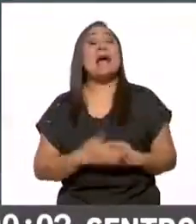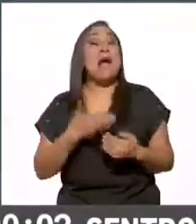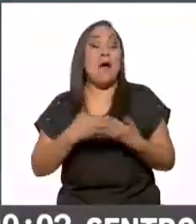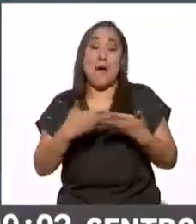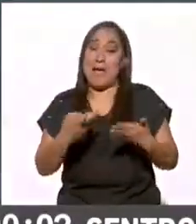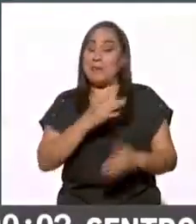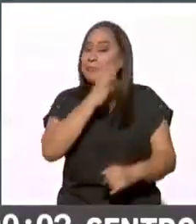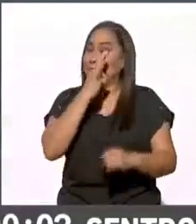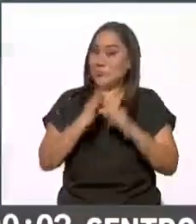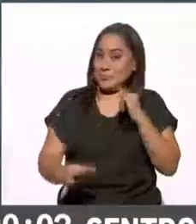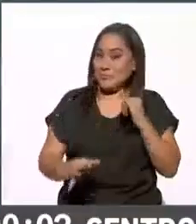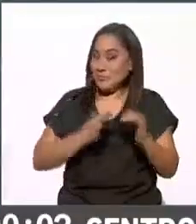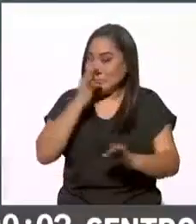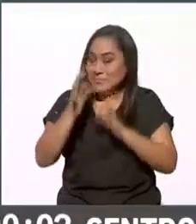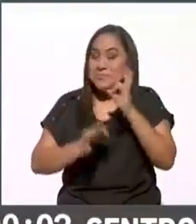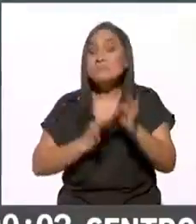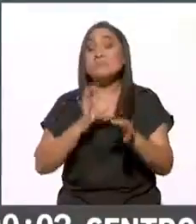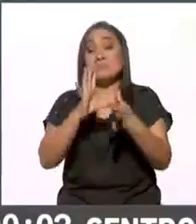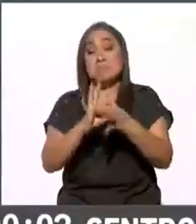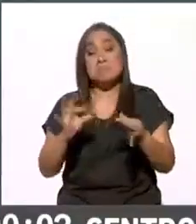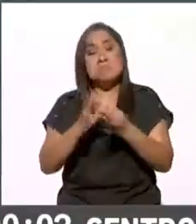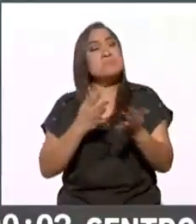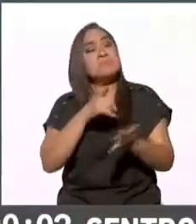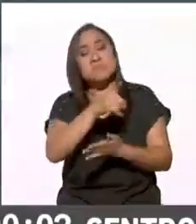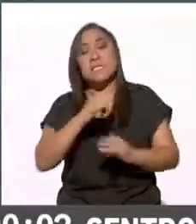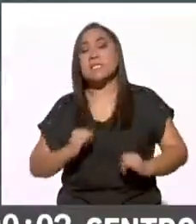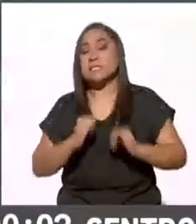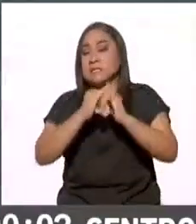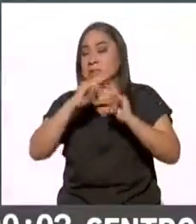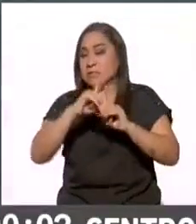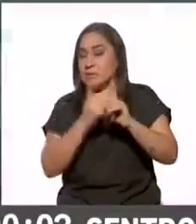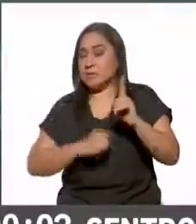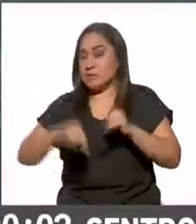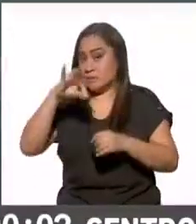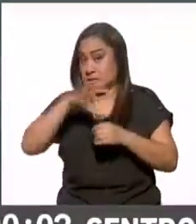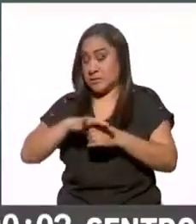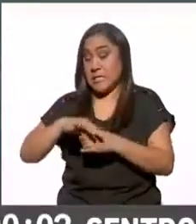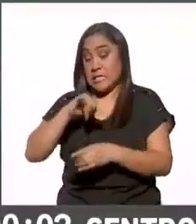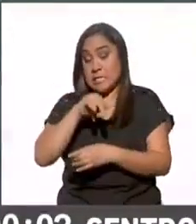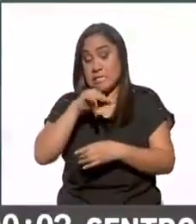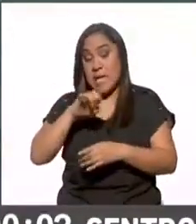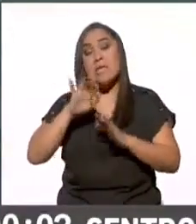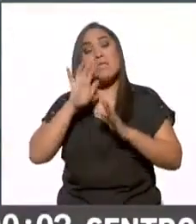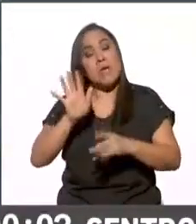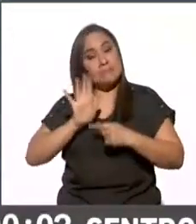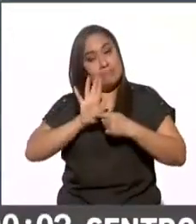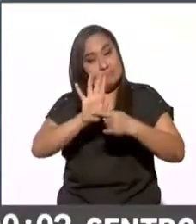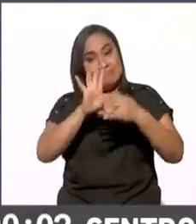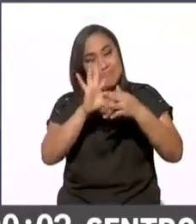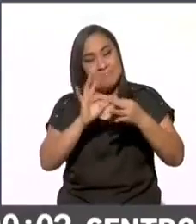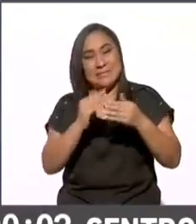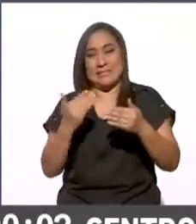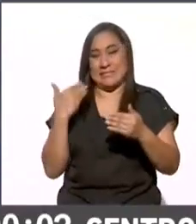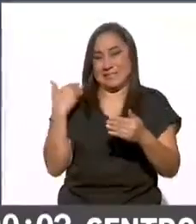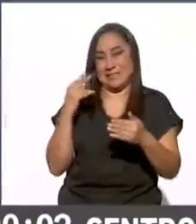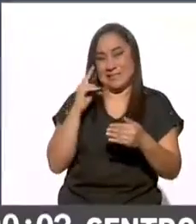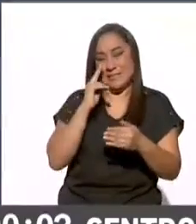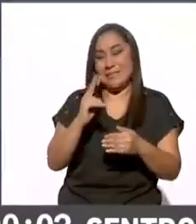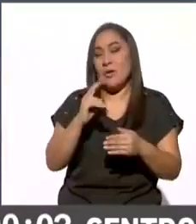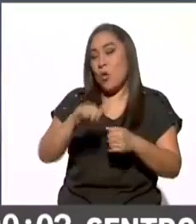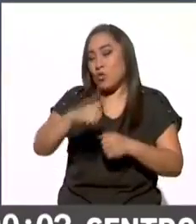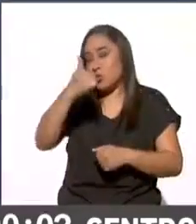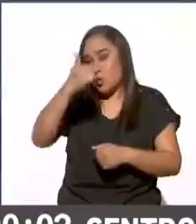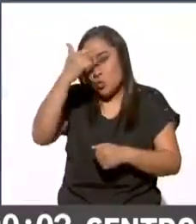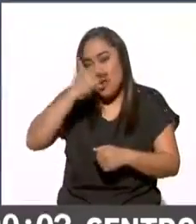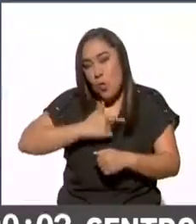de esta transmisión dándole cuenta de que el Instituto Nacional Electoral ya dio a conocer como oportunamente se lo presentamos en punto de